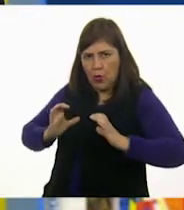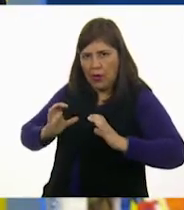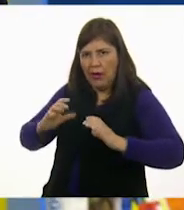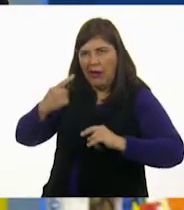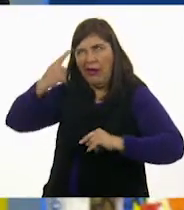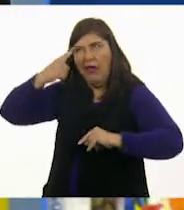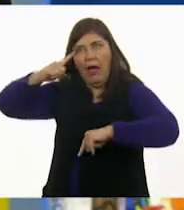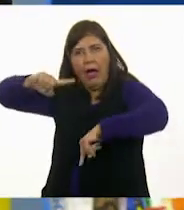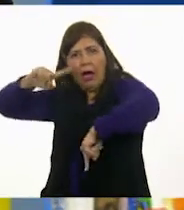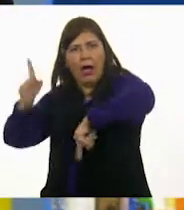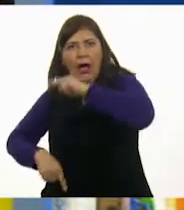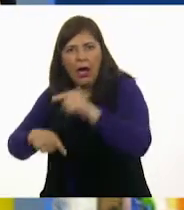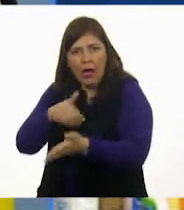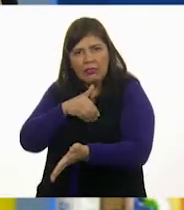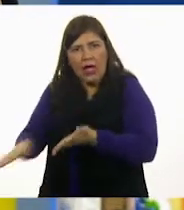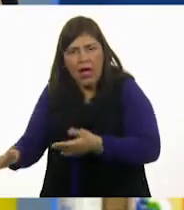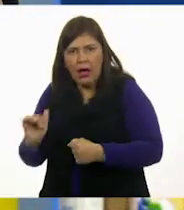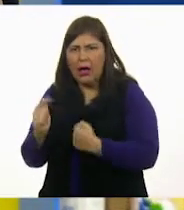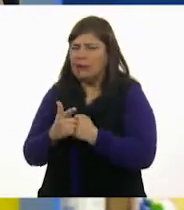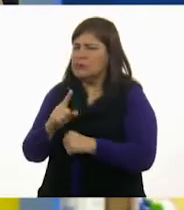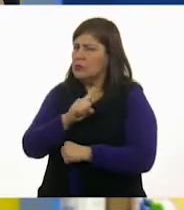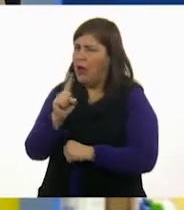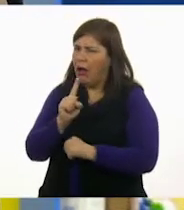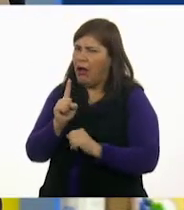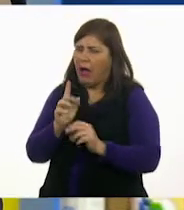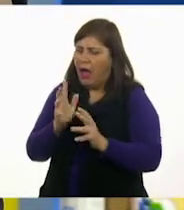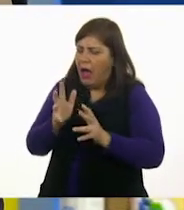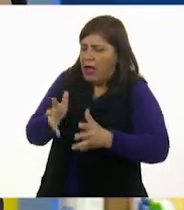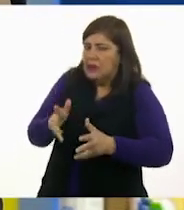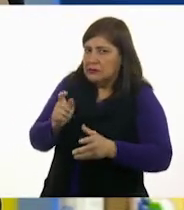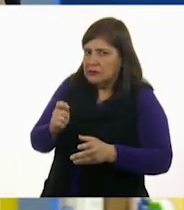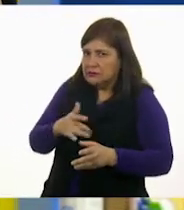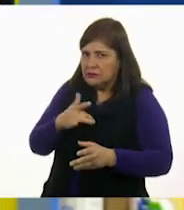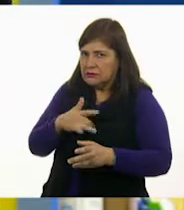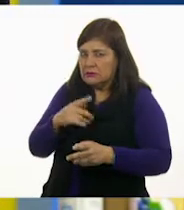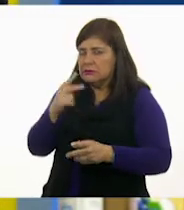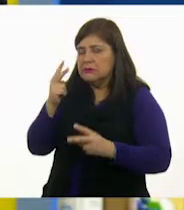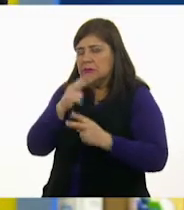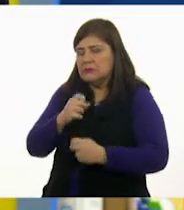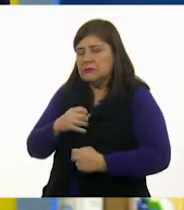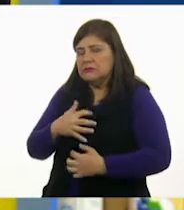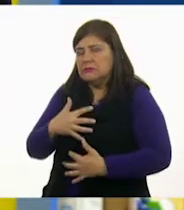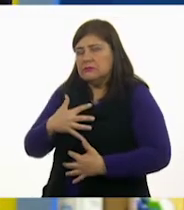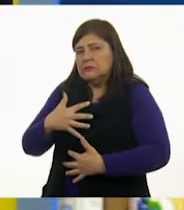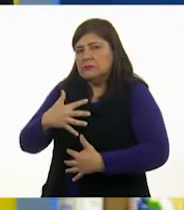trates de sacar. Solamente siéntela. Respira tranquilo.